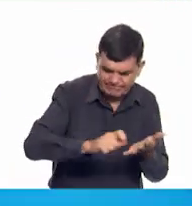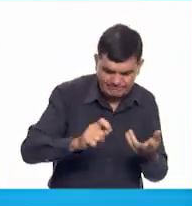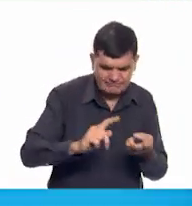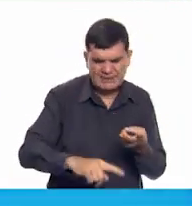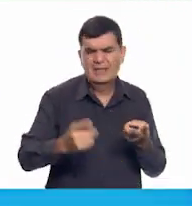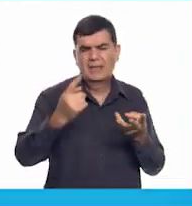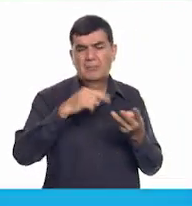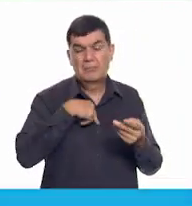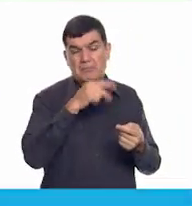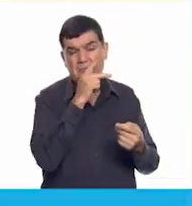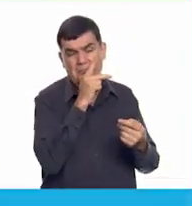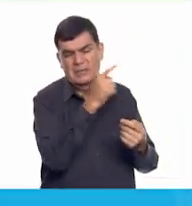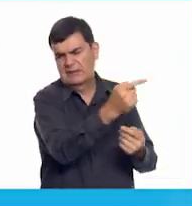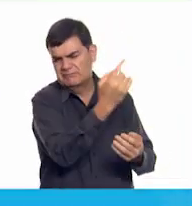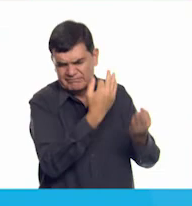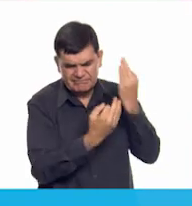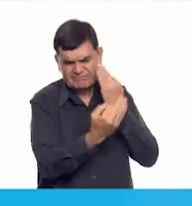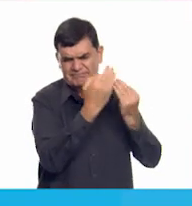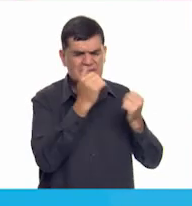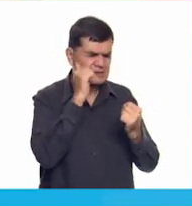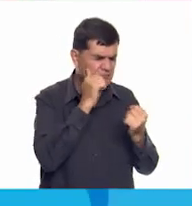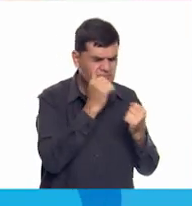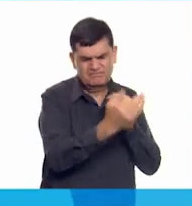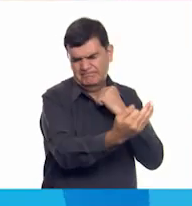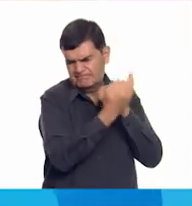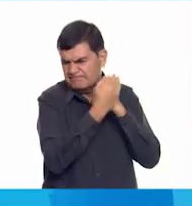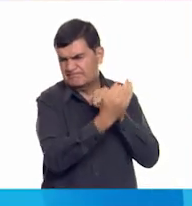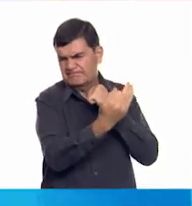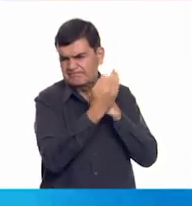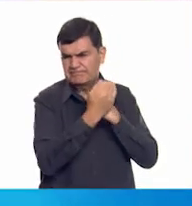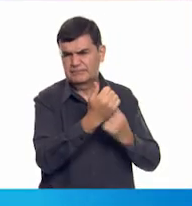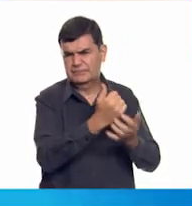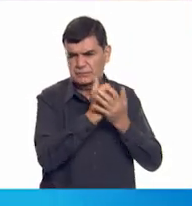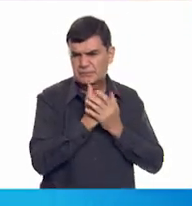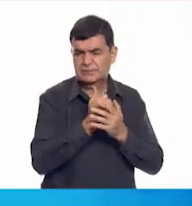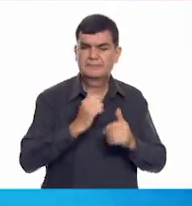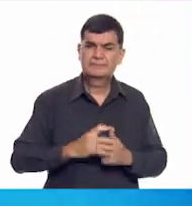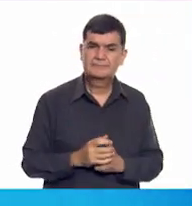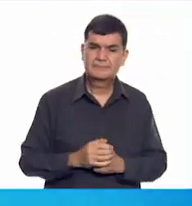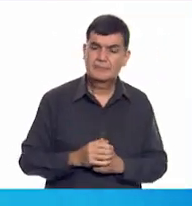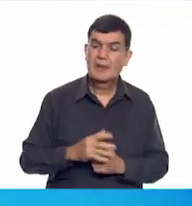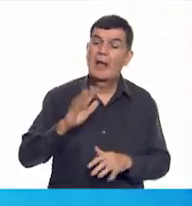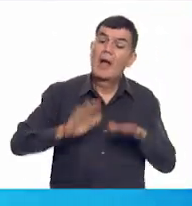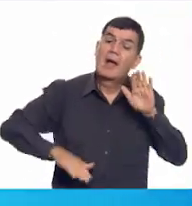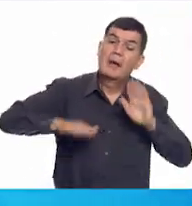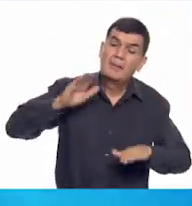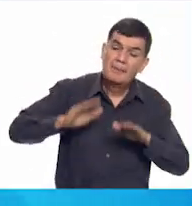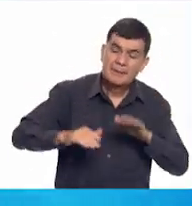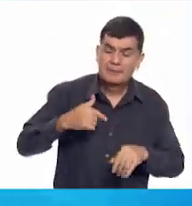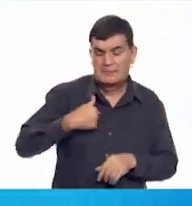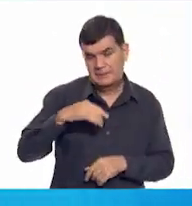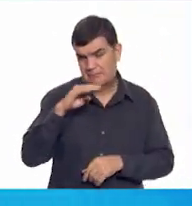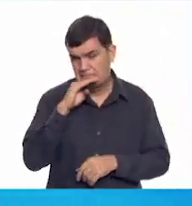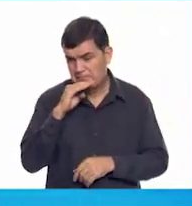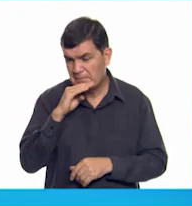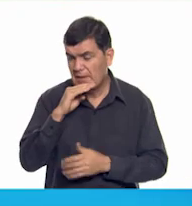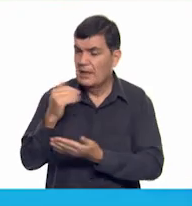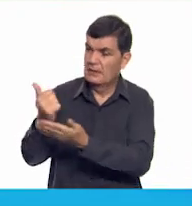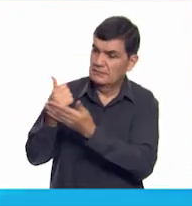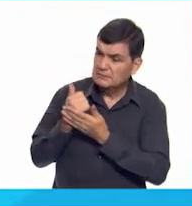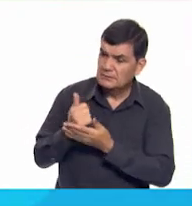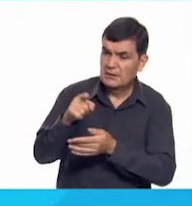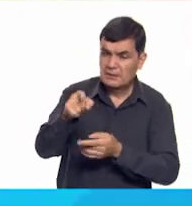porque mi papá siempre está ahí para ayudarme. Aunque a veces mi mamá y mi